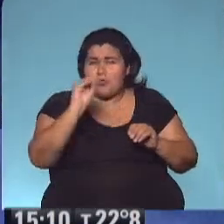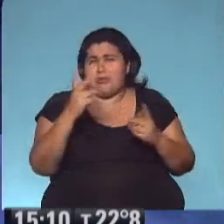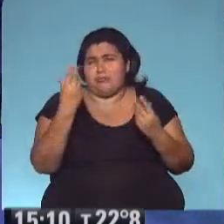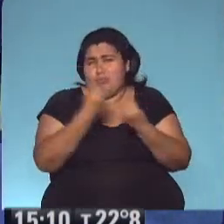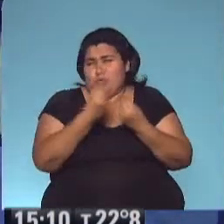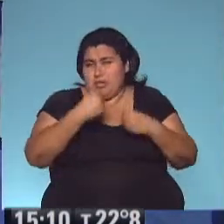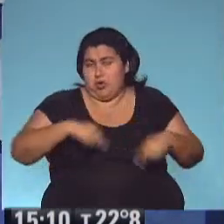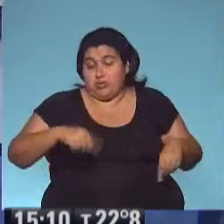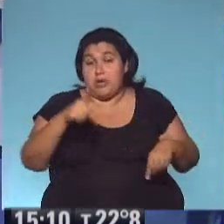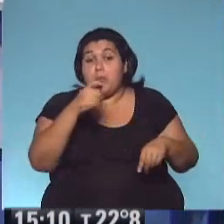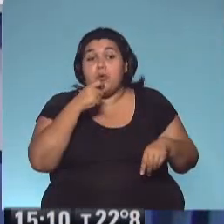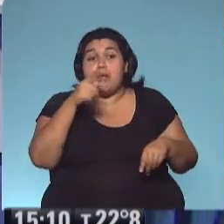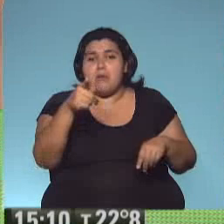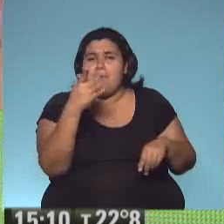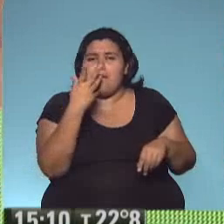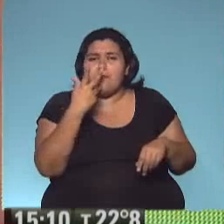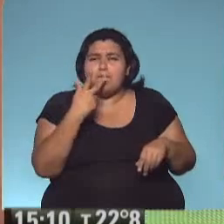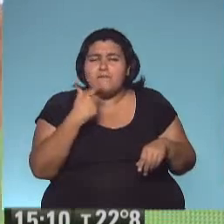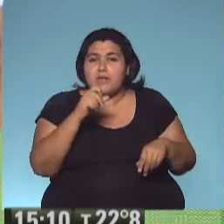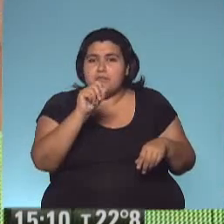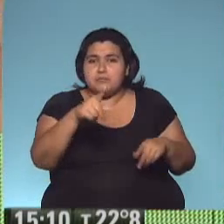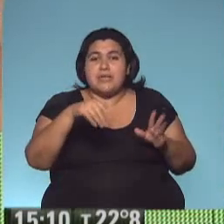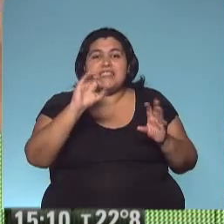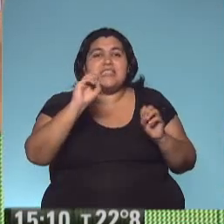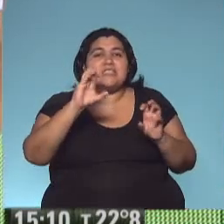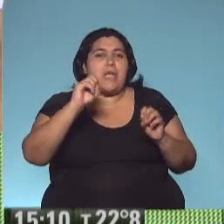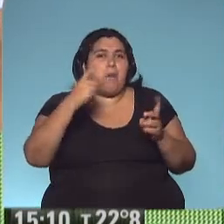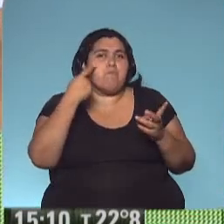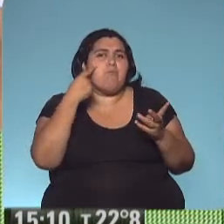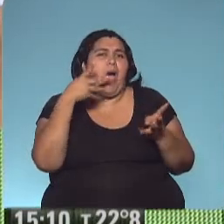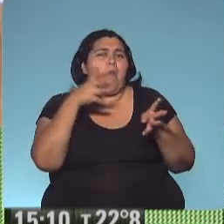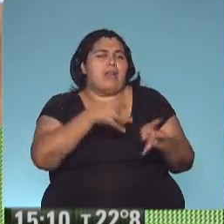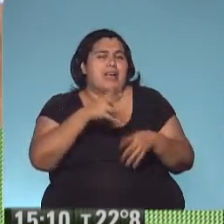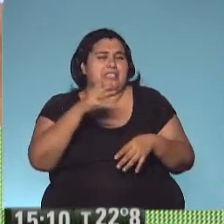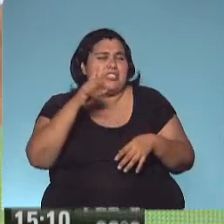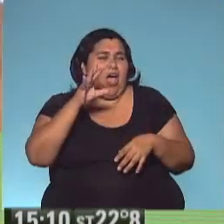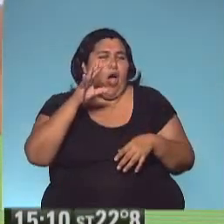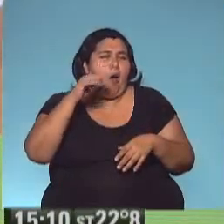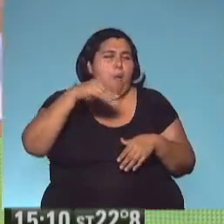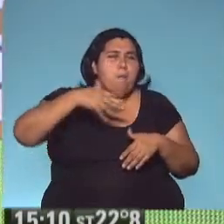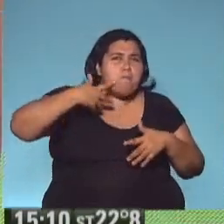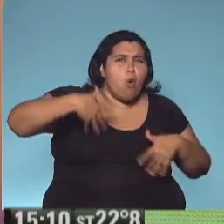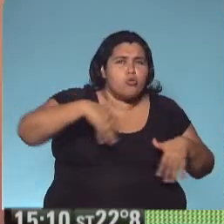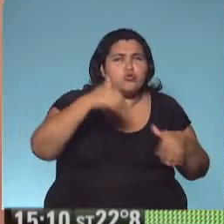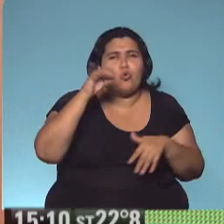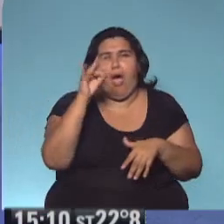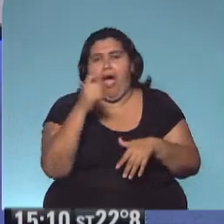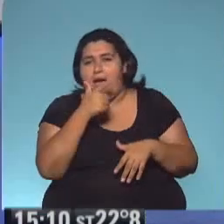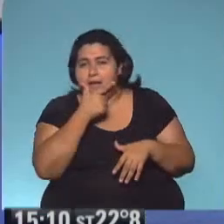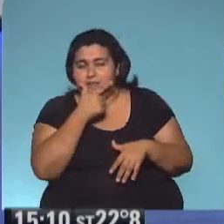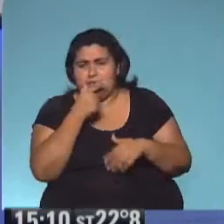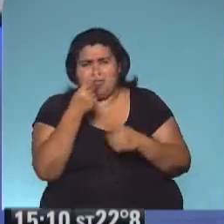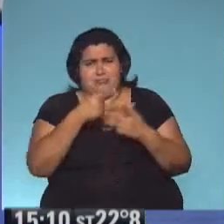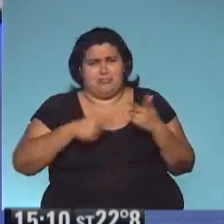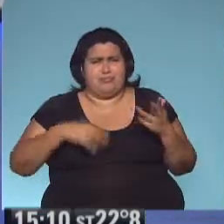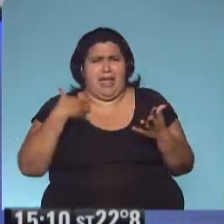encanta, por ejemplo, de Graciela, me encanta la batalla de los monstruos y las hadas. No lo leí. Pueden leer, tengo un monstruo en el bolsillo. Ese